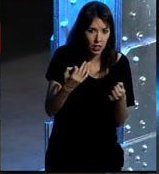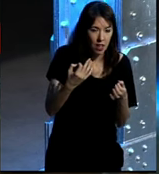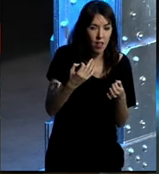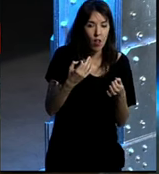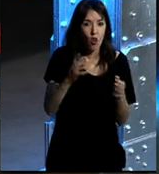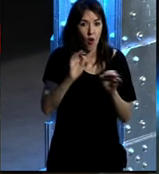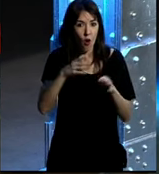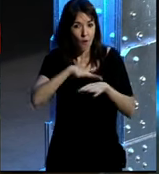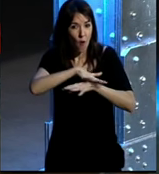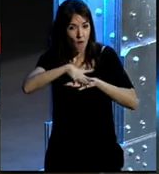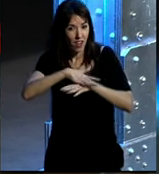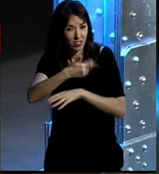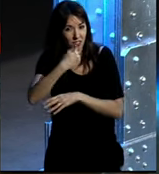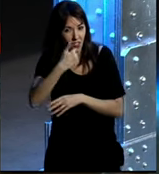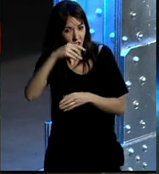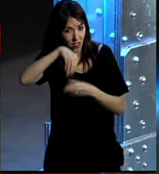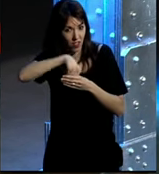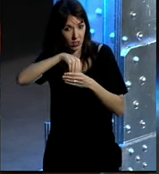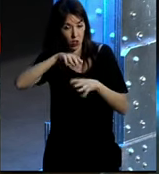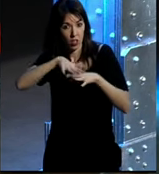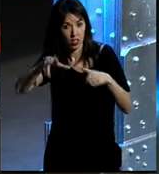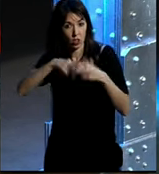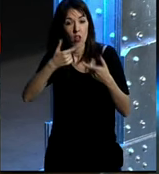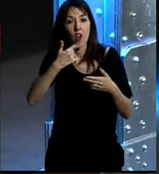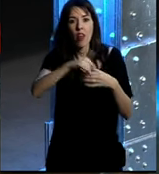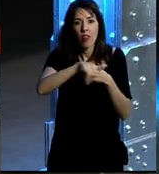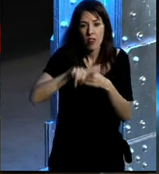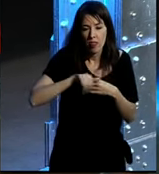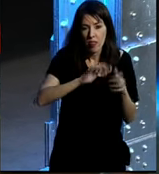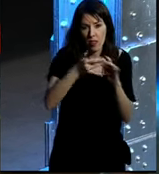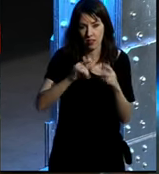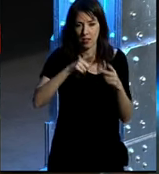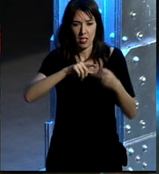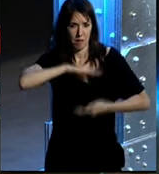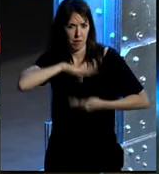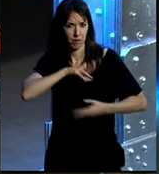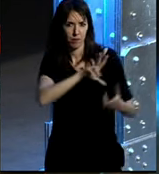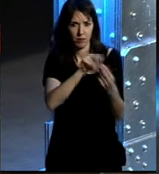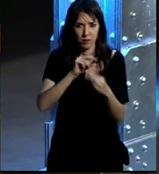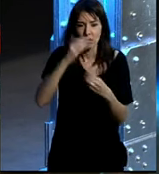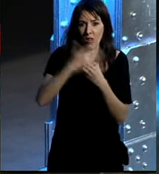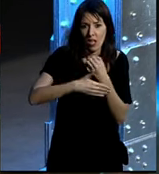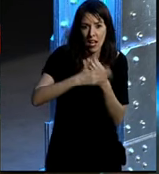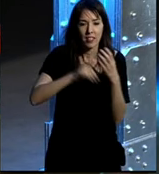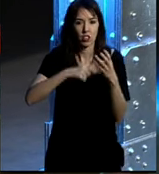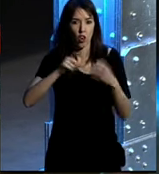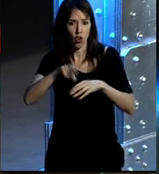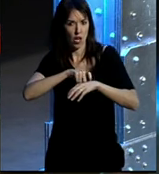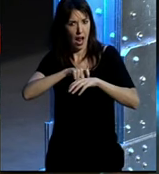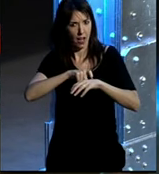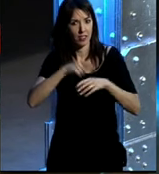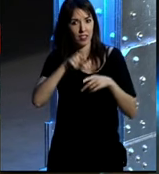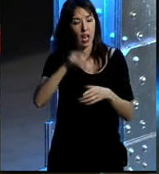del ADN que os decía que tenemos en redes sociales pues esa cercanía esa capacidad esa conversación ese cariño ese carácter